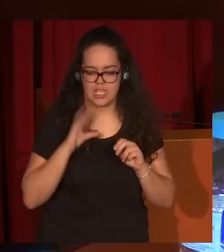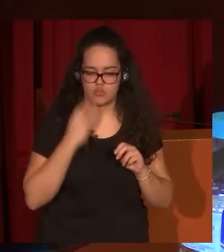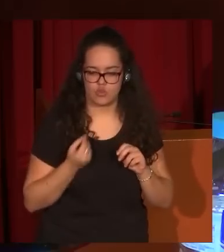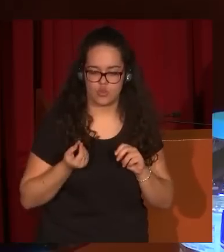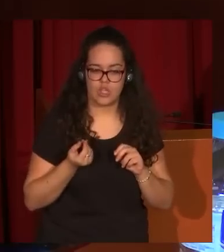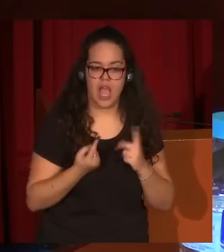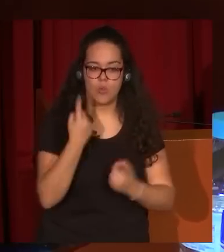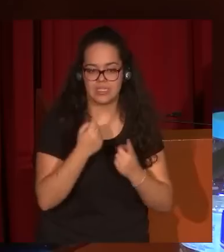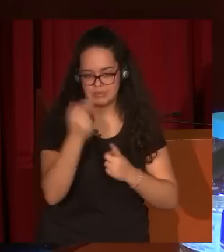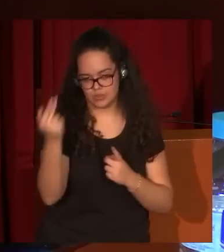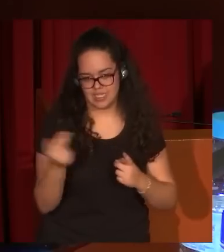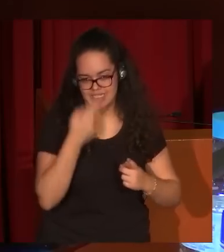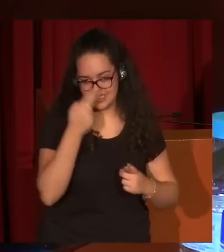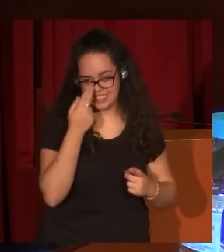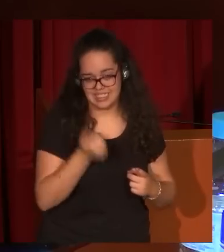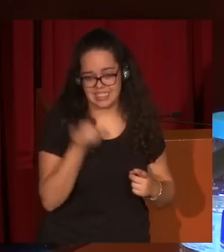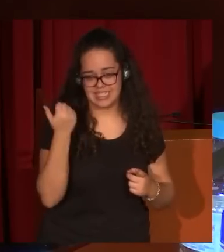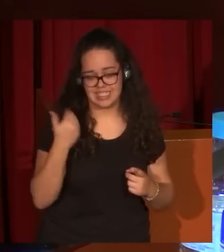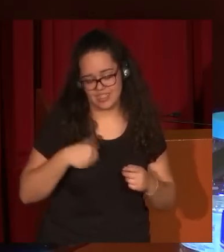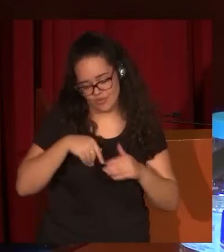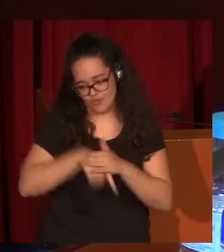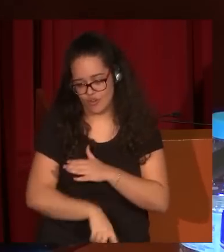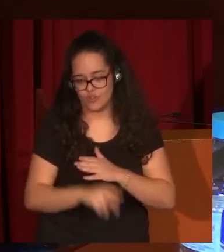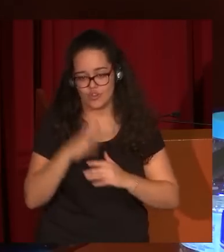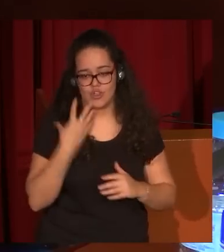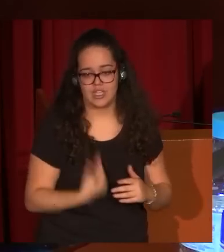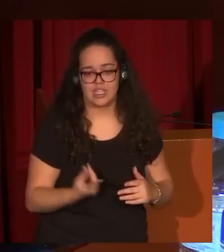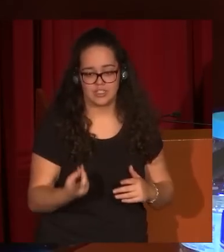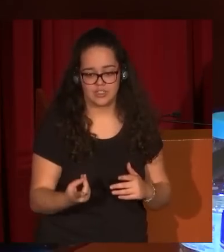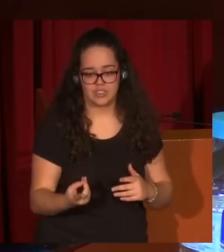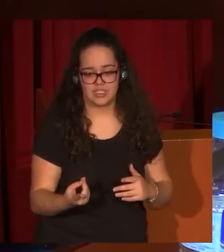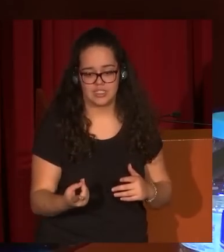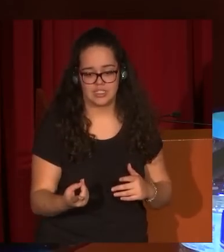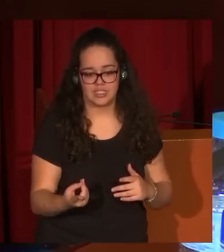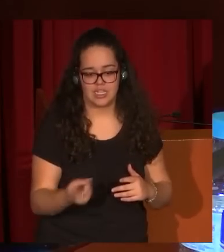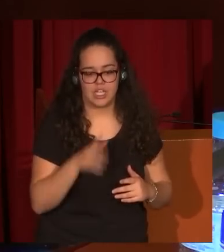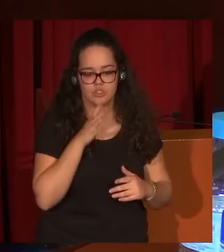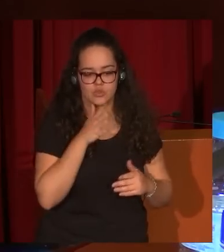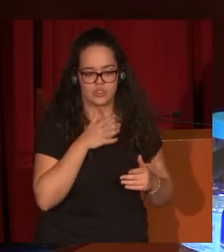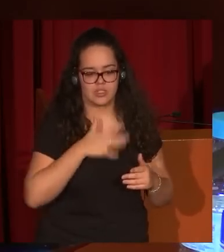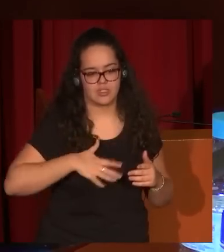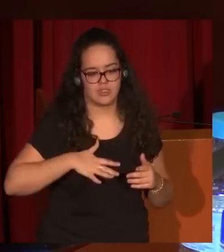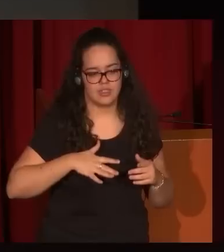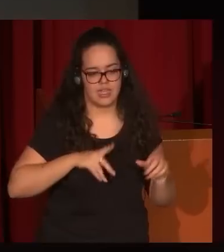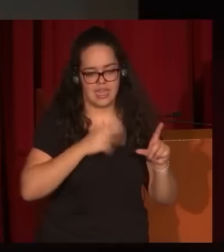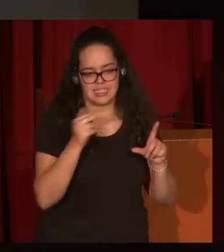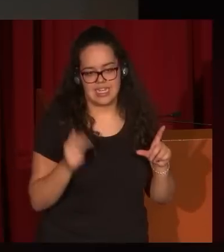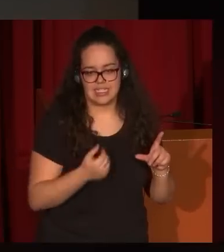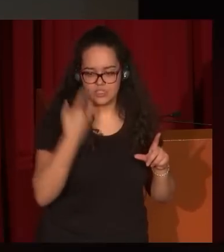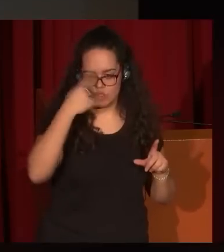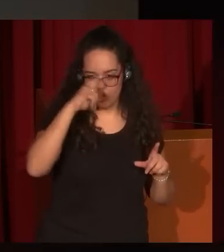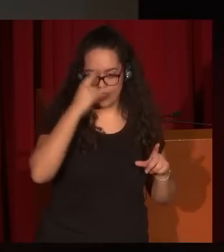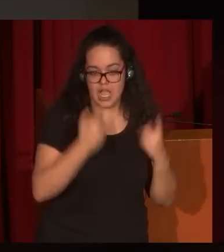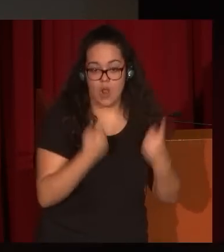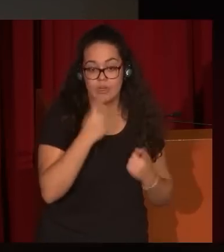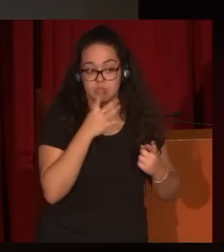de las obras más interesantes de ese trasfondo goyesco de la obra de Eugenio Lucas están en sus escenas de toros. Algunas por su espectacularidad